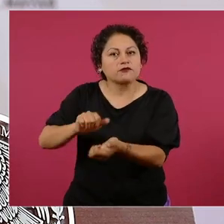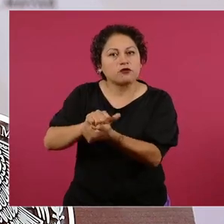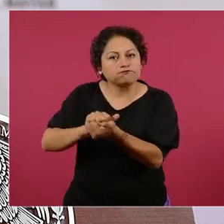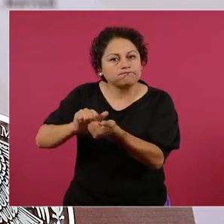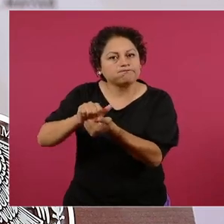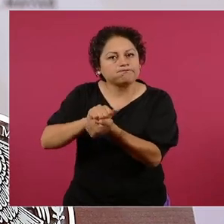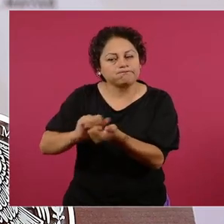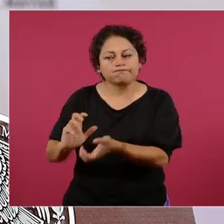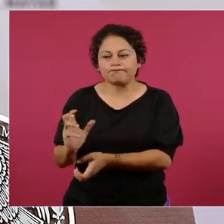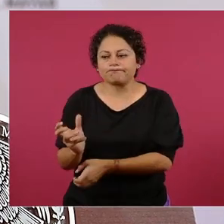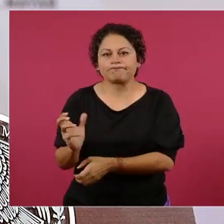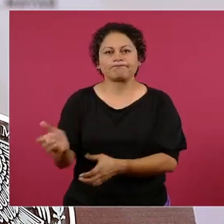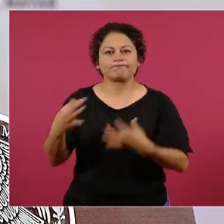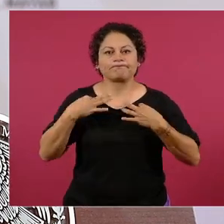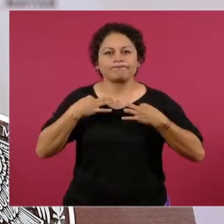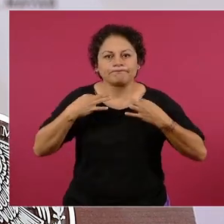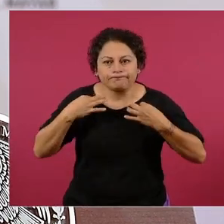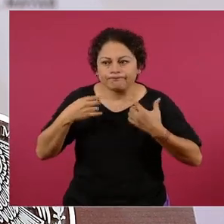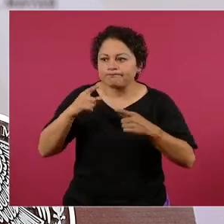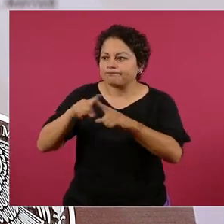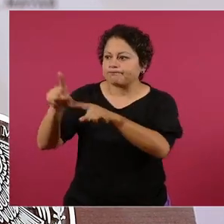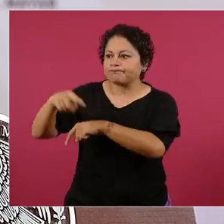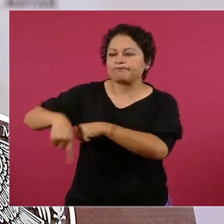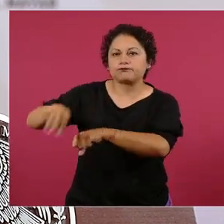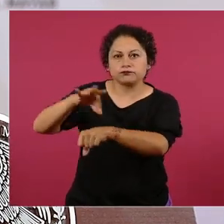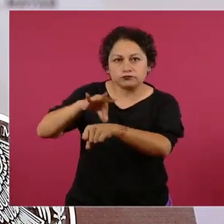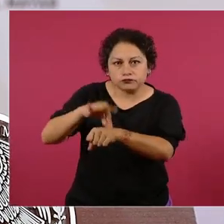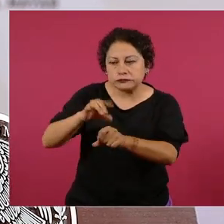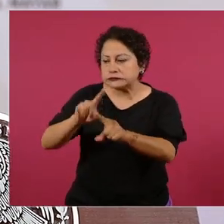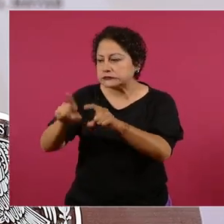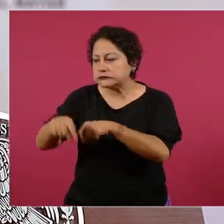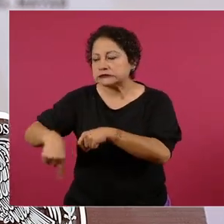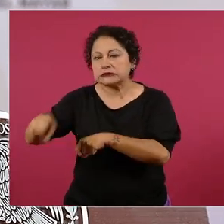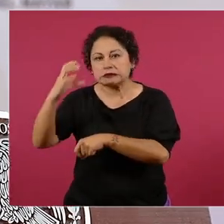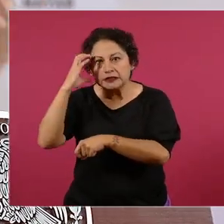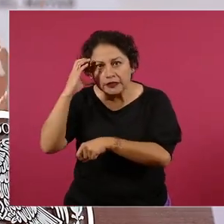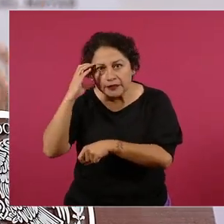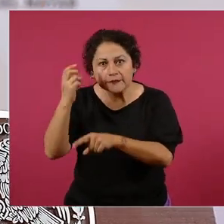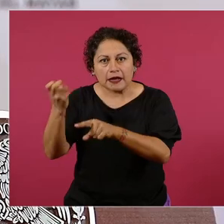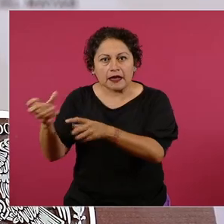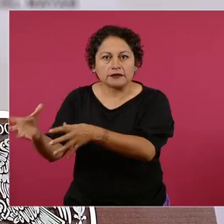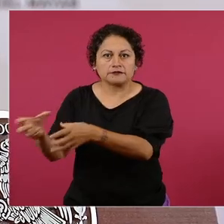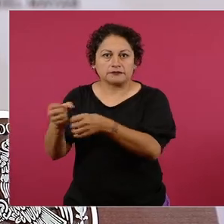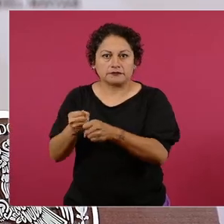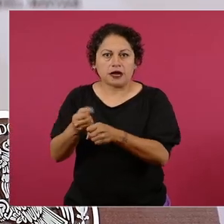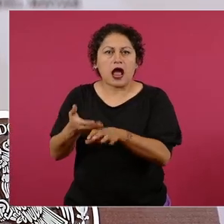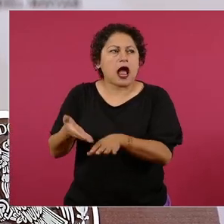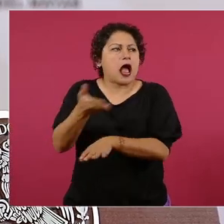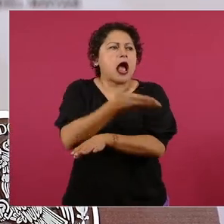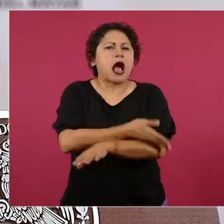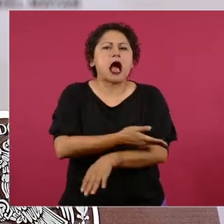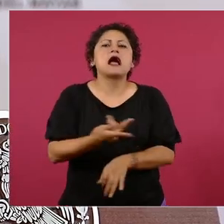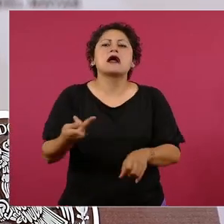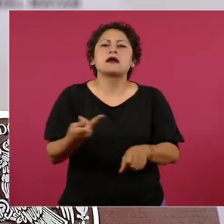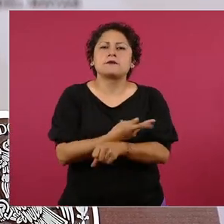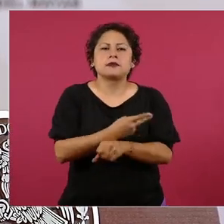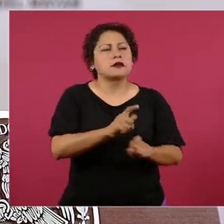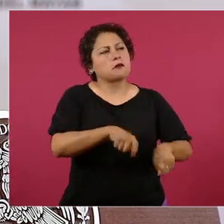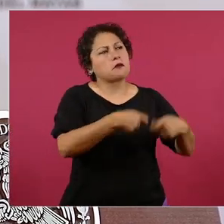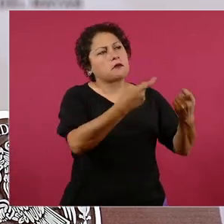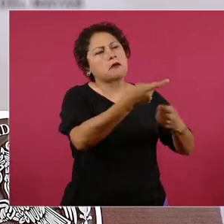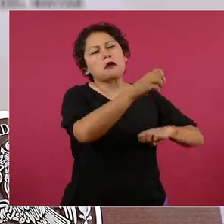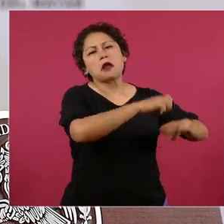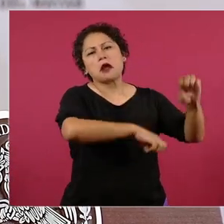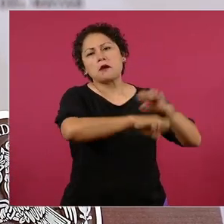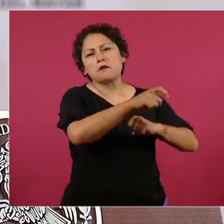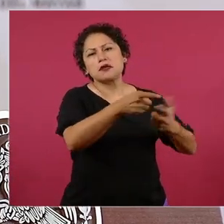los estados? Se privatizó, privilegiando que se contratara empresas de lavandería para que hicieran este servicio y cada